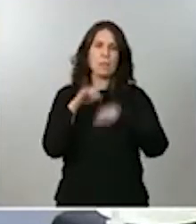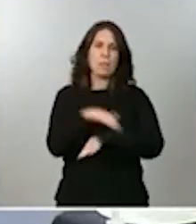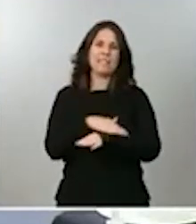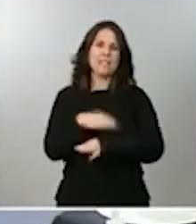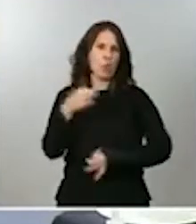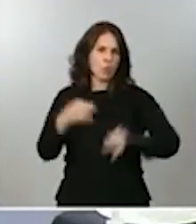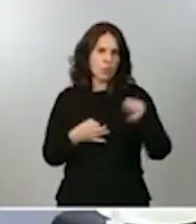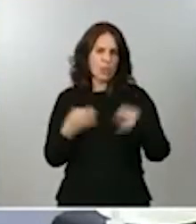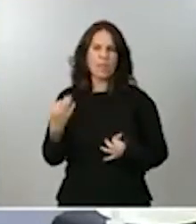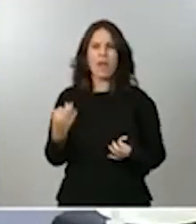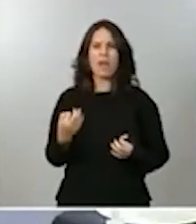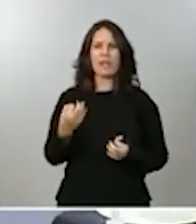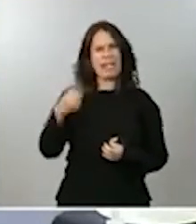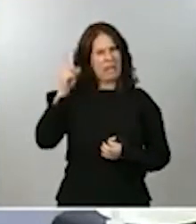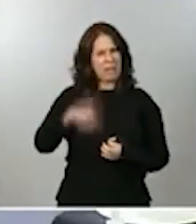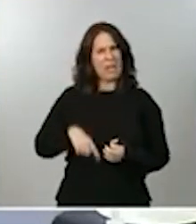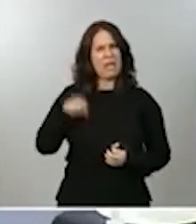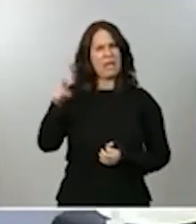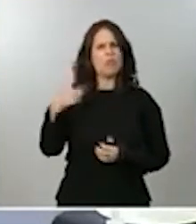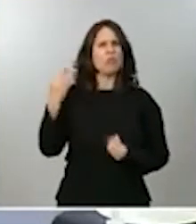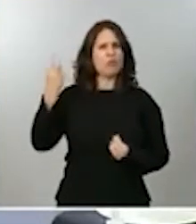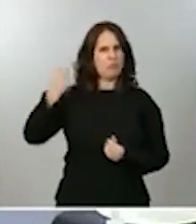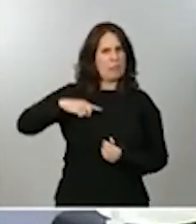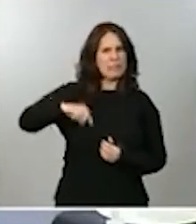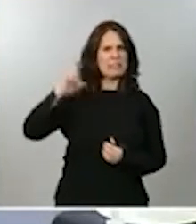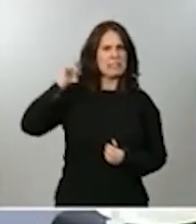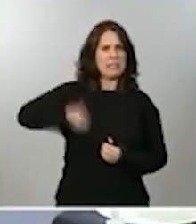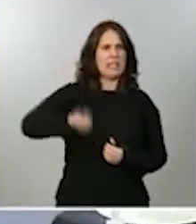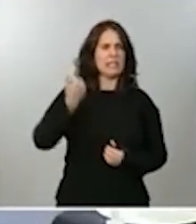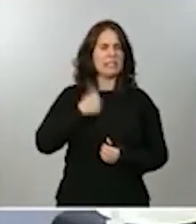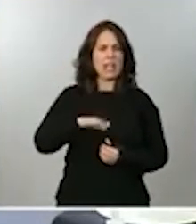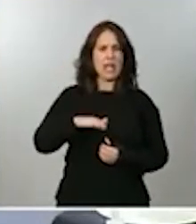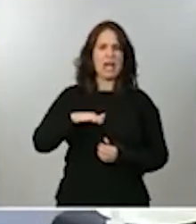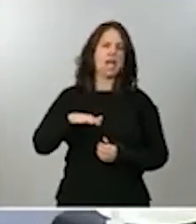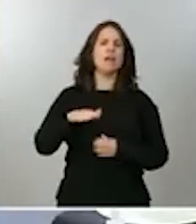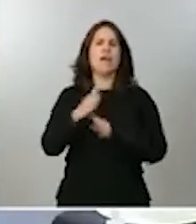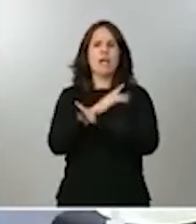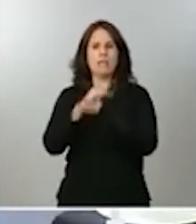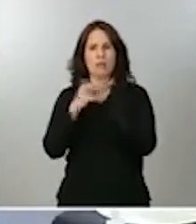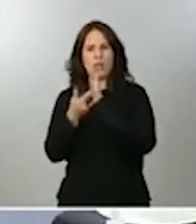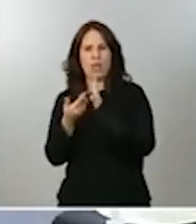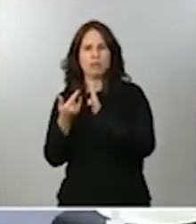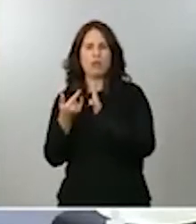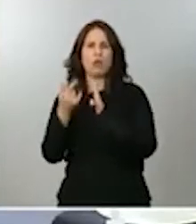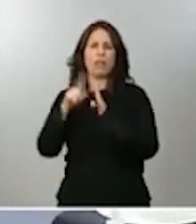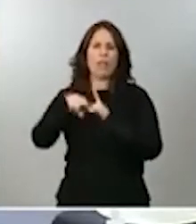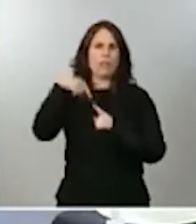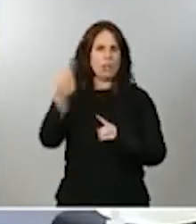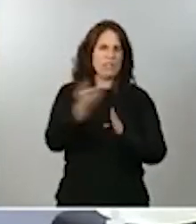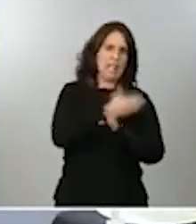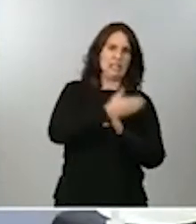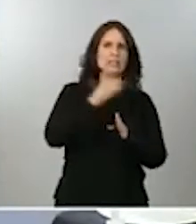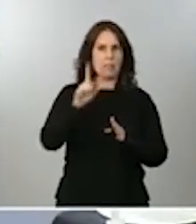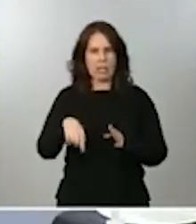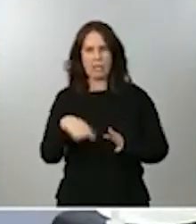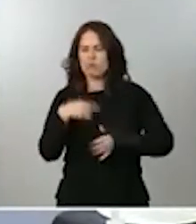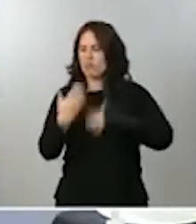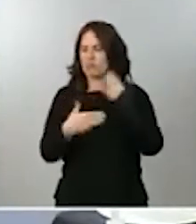que llevamos también muchos meses no solamente antes de presentar el anteproyecto sino también después trabajando en mejorar la ley.